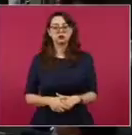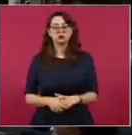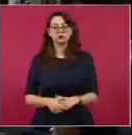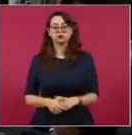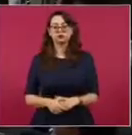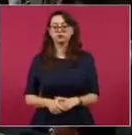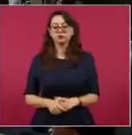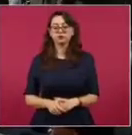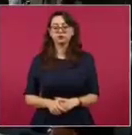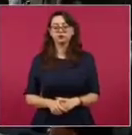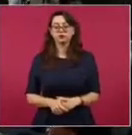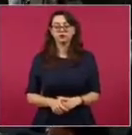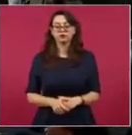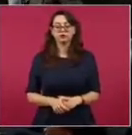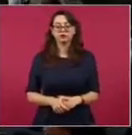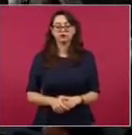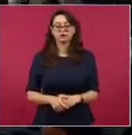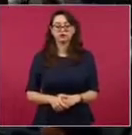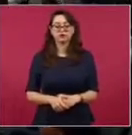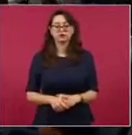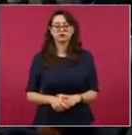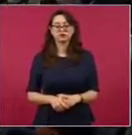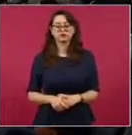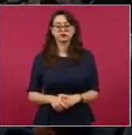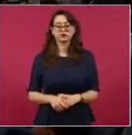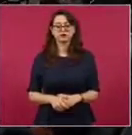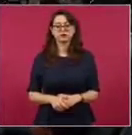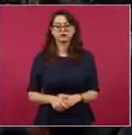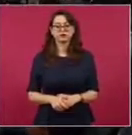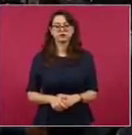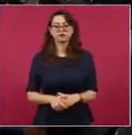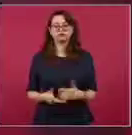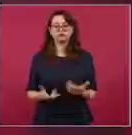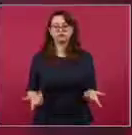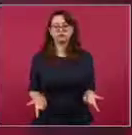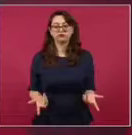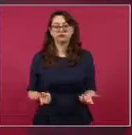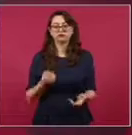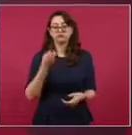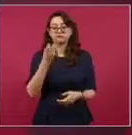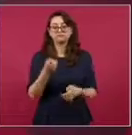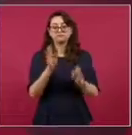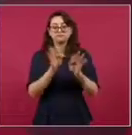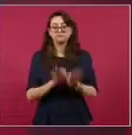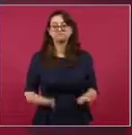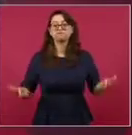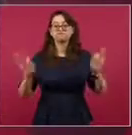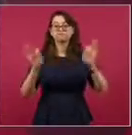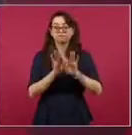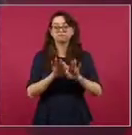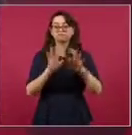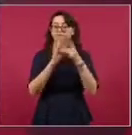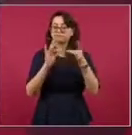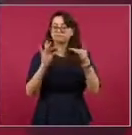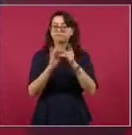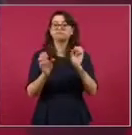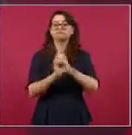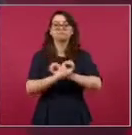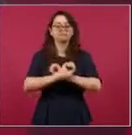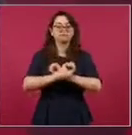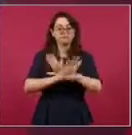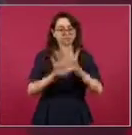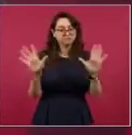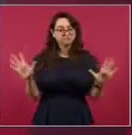es que quede claro cómo